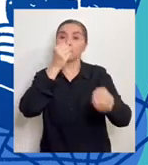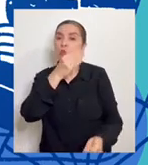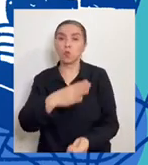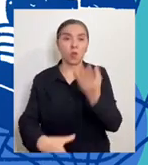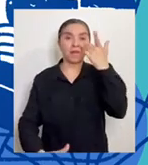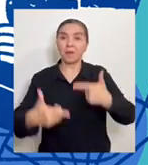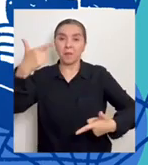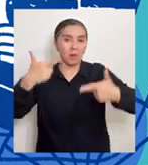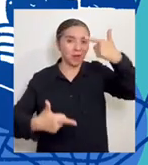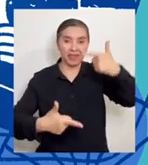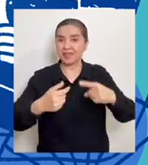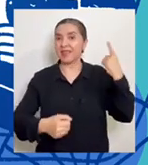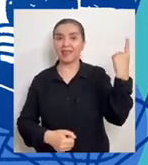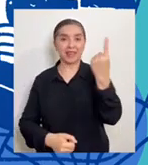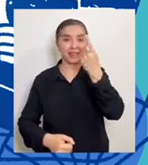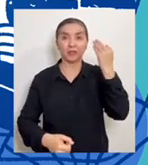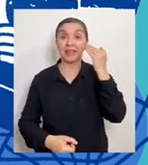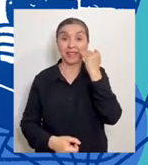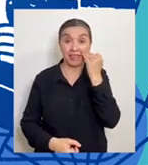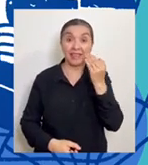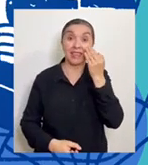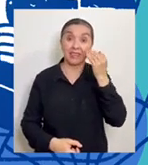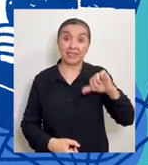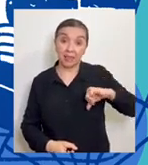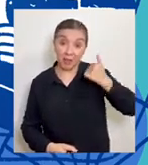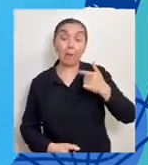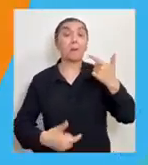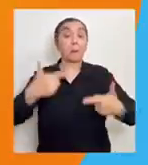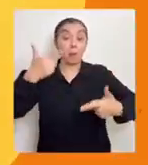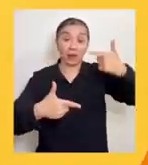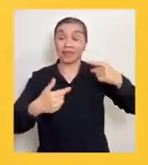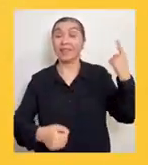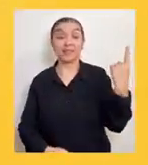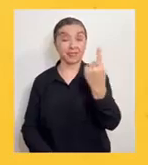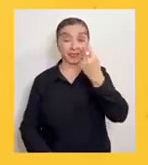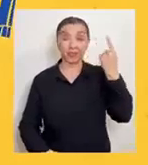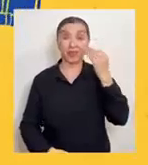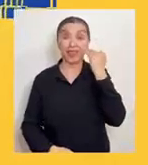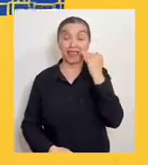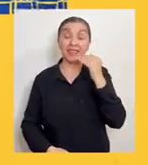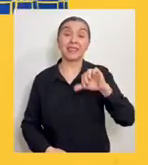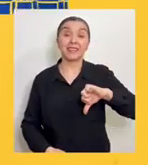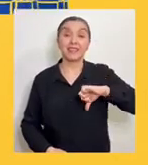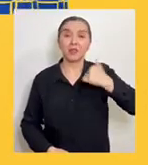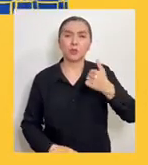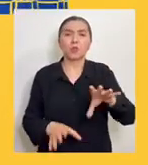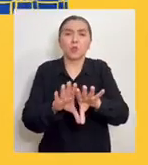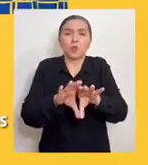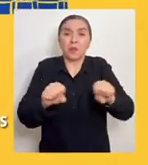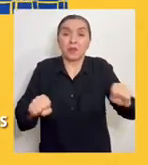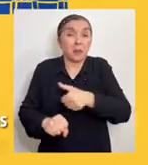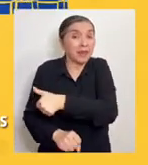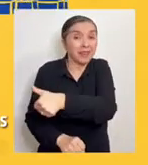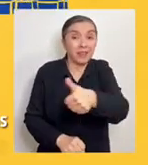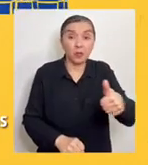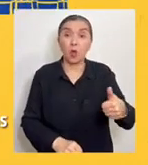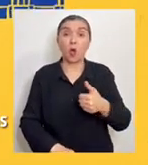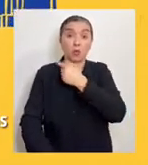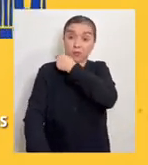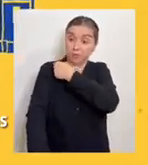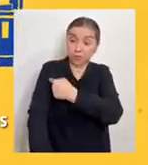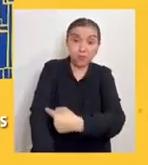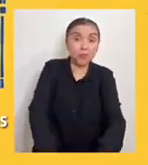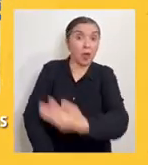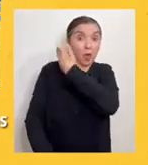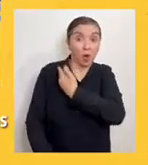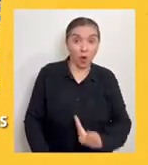de la construcción de la nueva Política Nacional de Niñez y Adolescencia. La Política Nacional de Niñez y Adolescencia es un compromiso